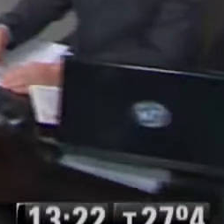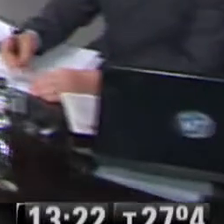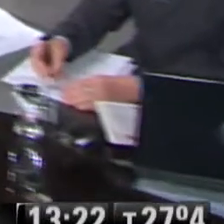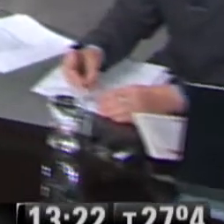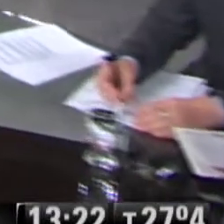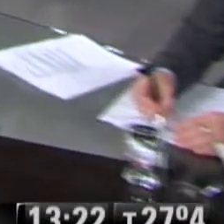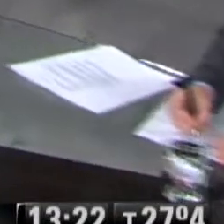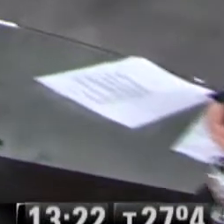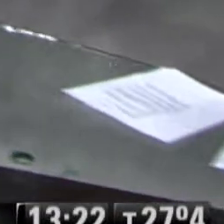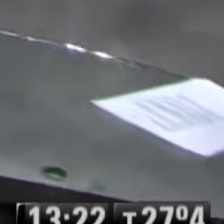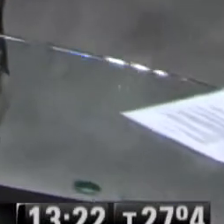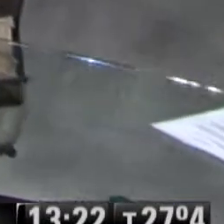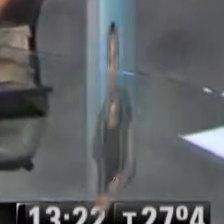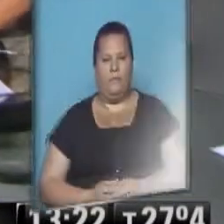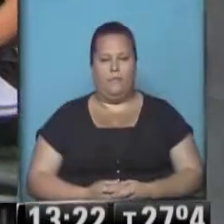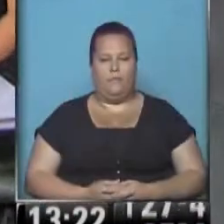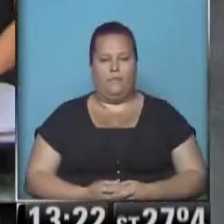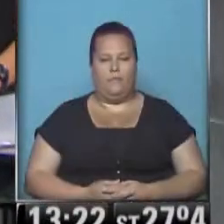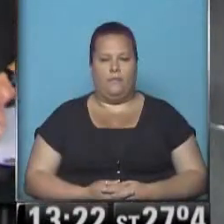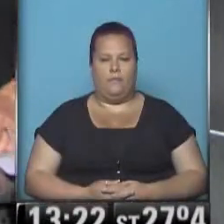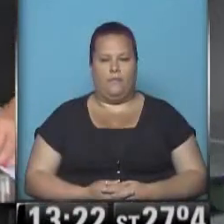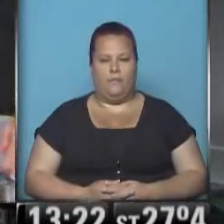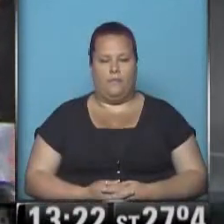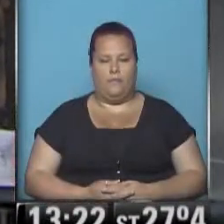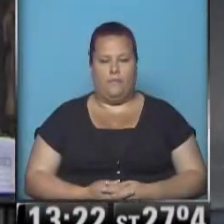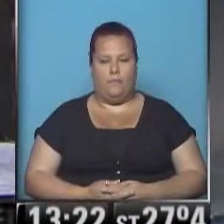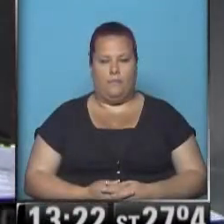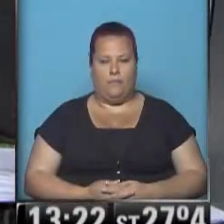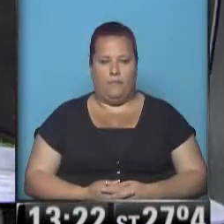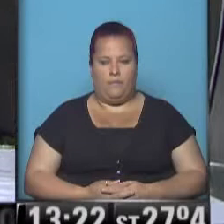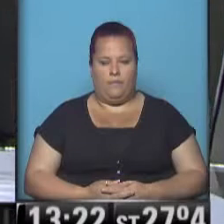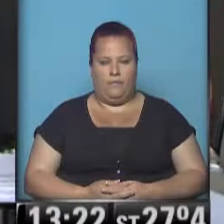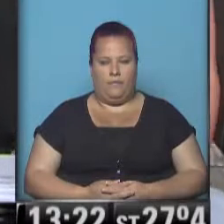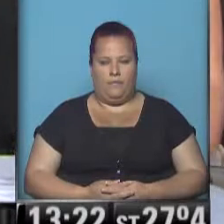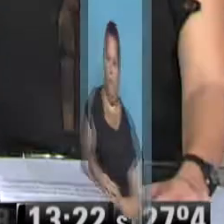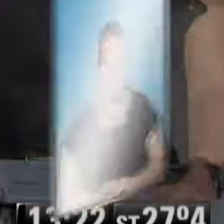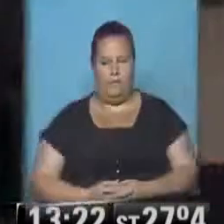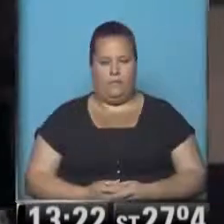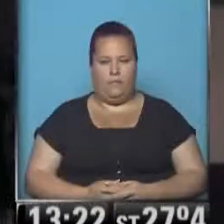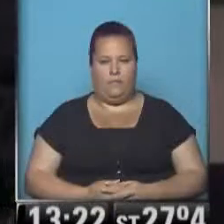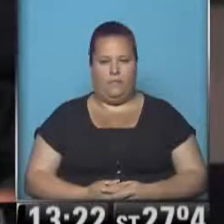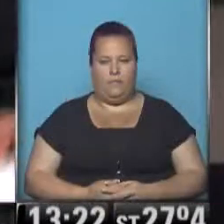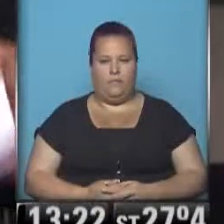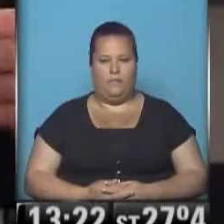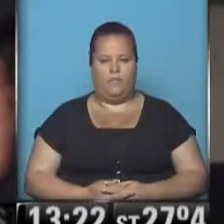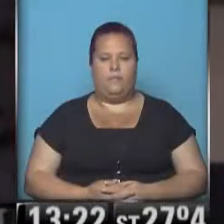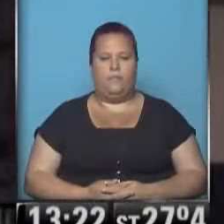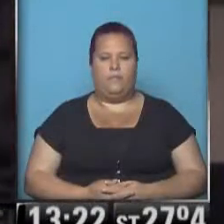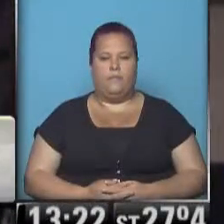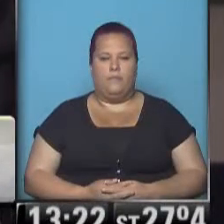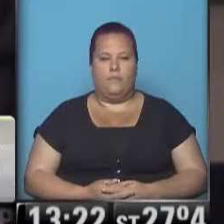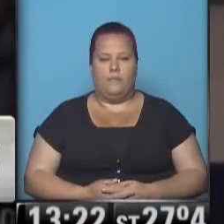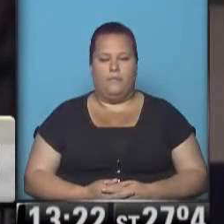Y volvemos a ocuparnos del juicio por la toma del indoamericano que comienza hoy. ¿Cómo te va Emilio? Hola Agustina Roberto, sí,